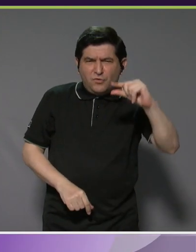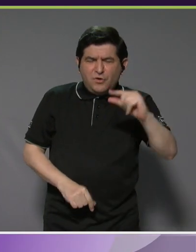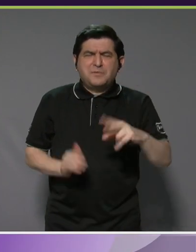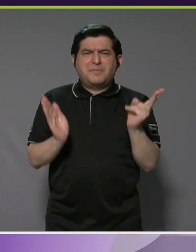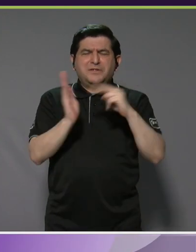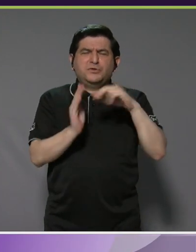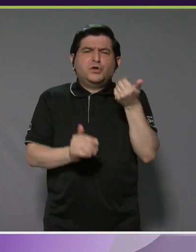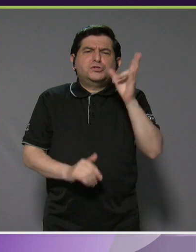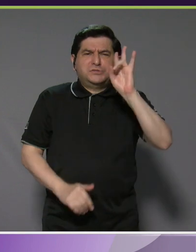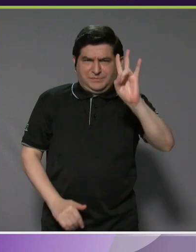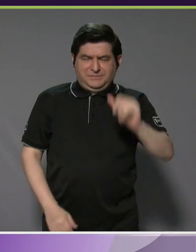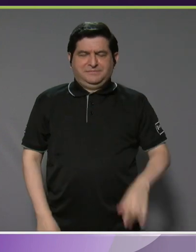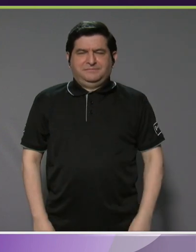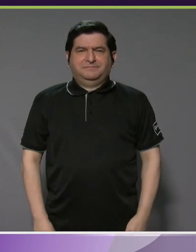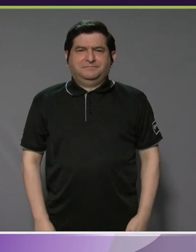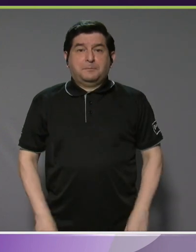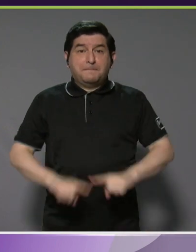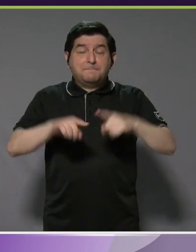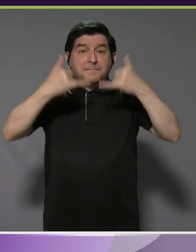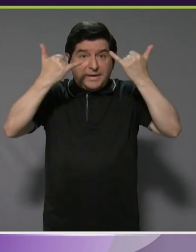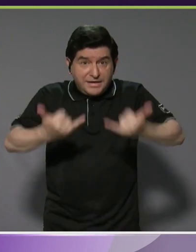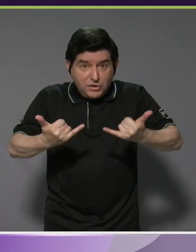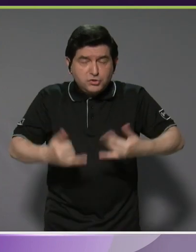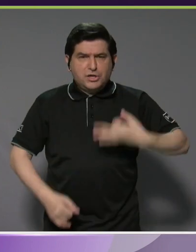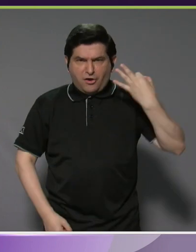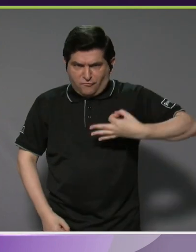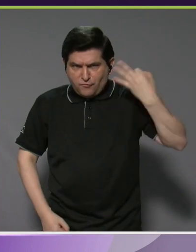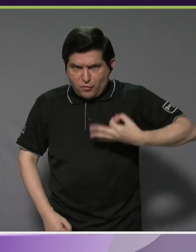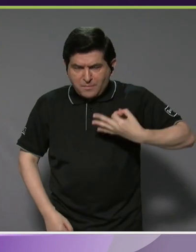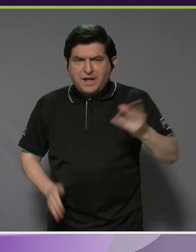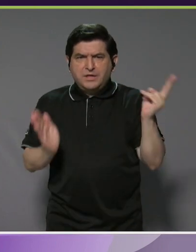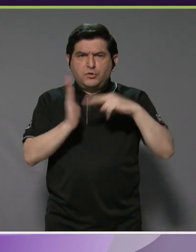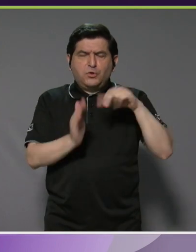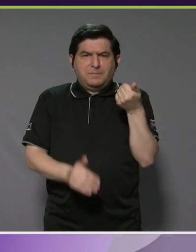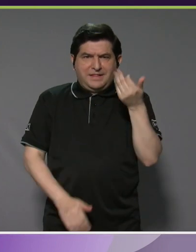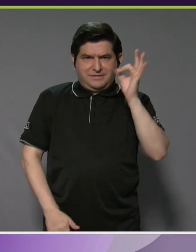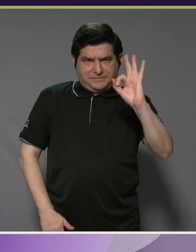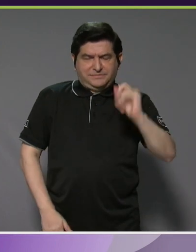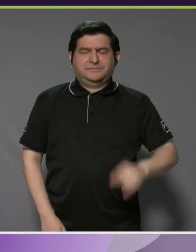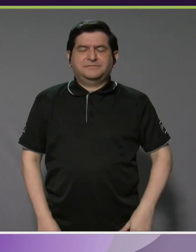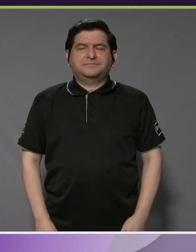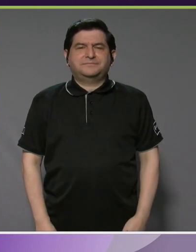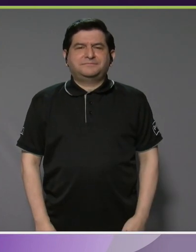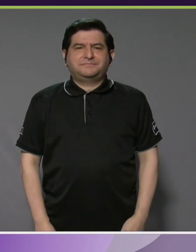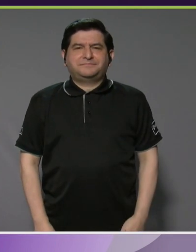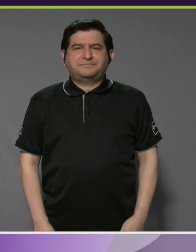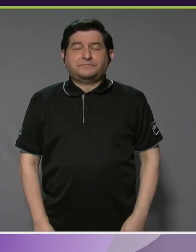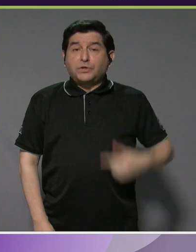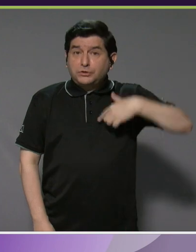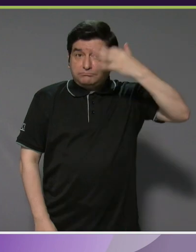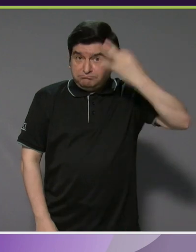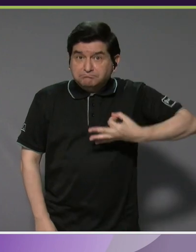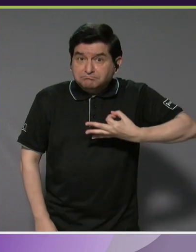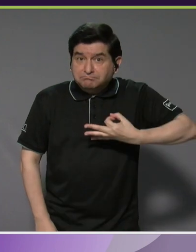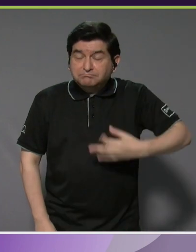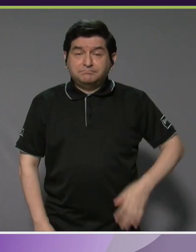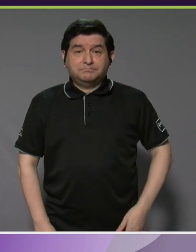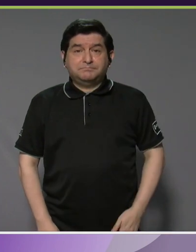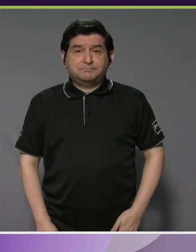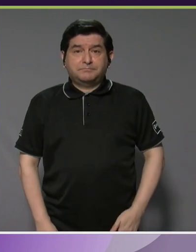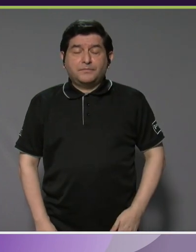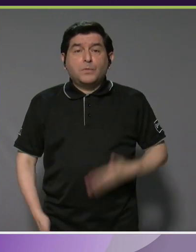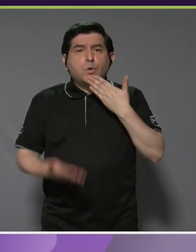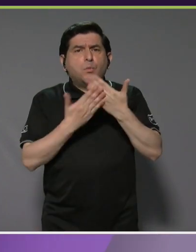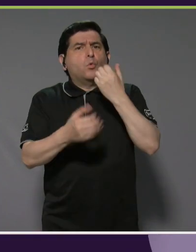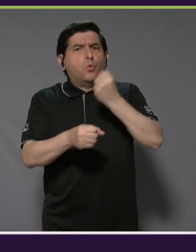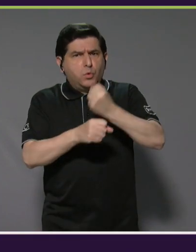2017, pero ya como más formal a partir del 2019. Y creo que el